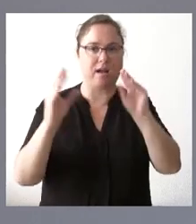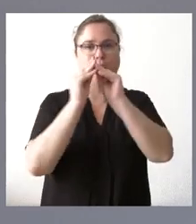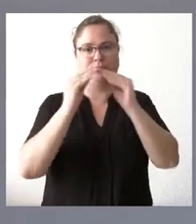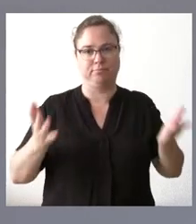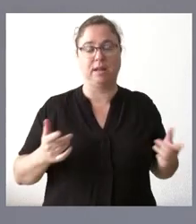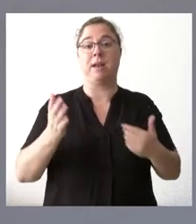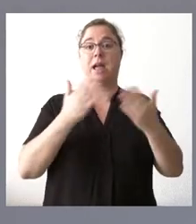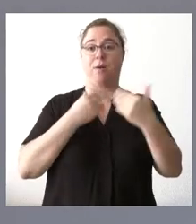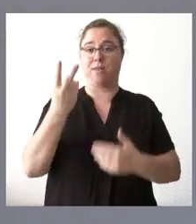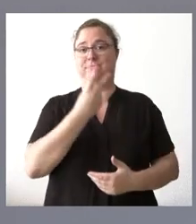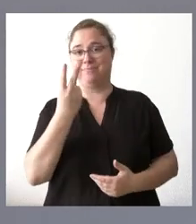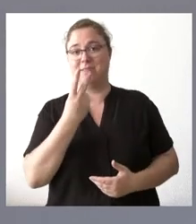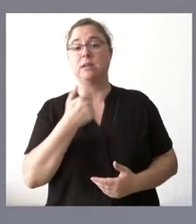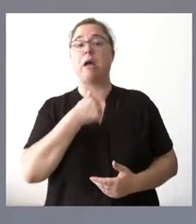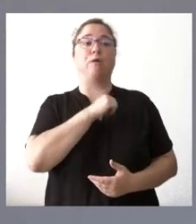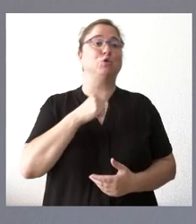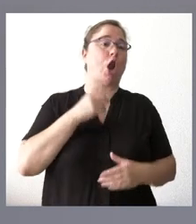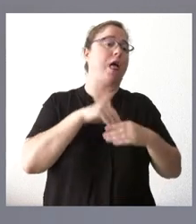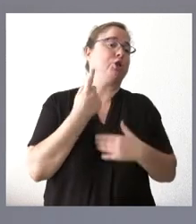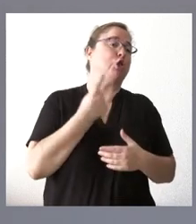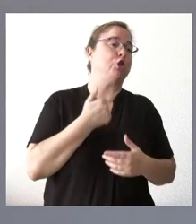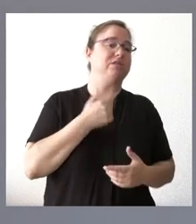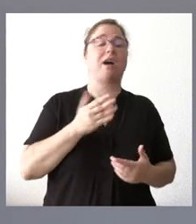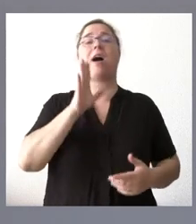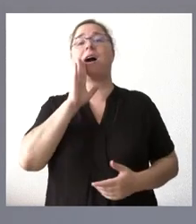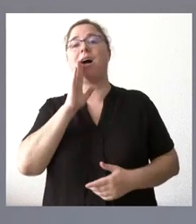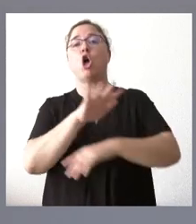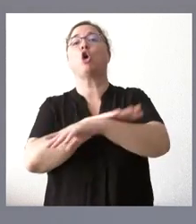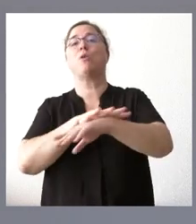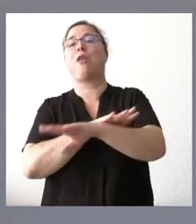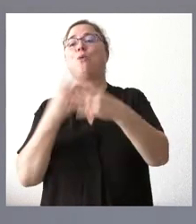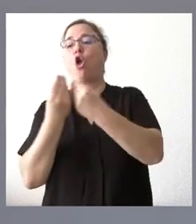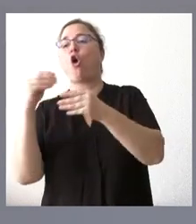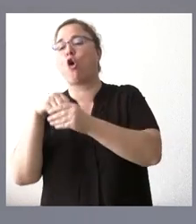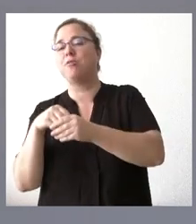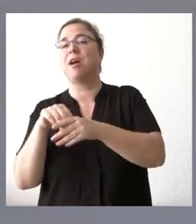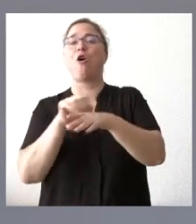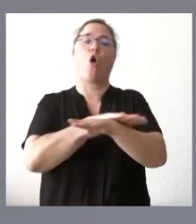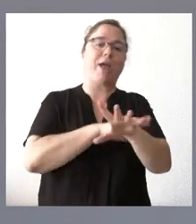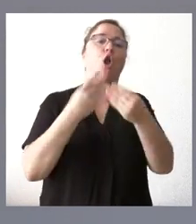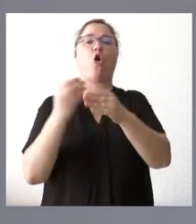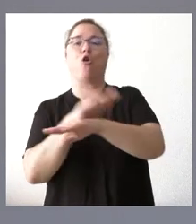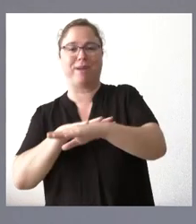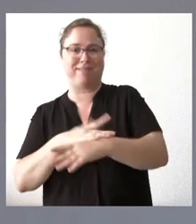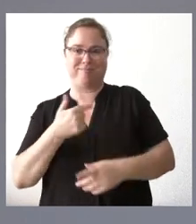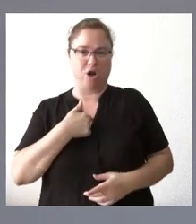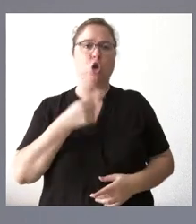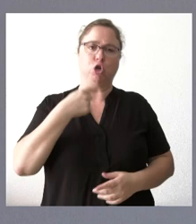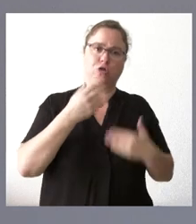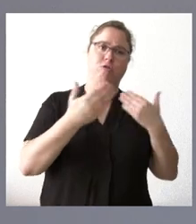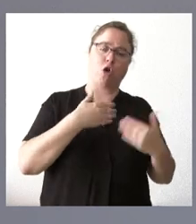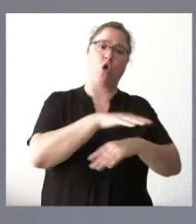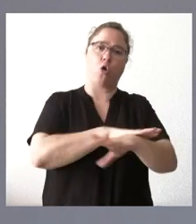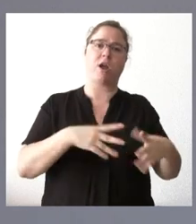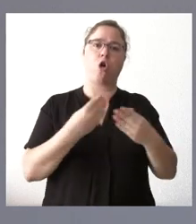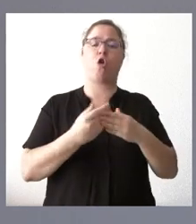sí mismo ya teníamos alguna de las reuniones que yo les he comentado que ha tenido lugar esta semana donde el Gobierno se reúne consigo mismo. Aquí lo bueno es que el Gobierno se está